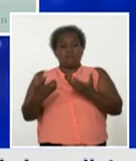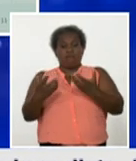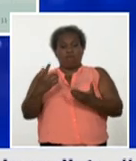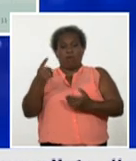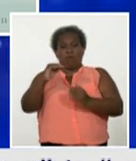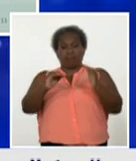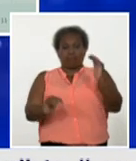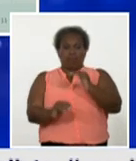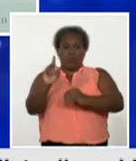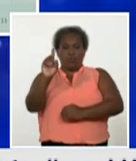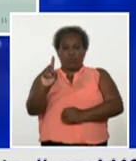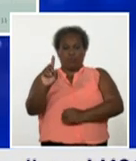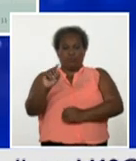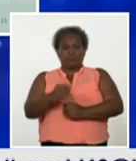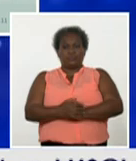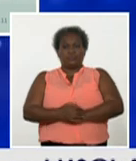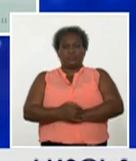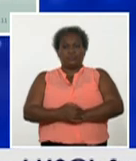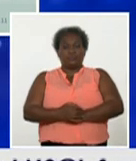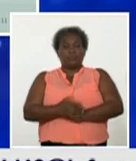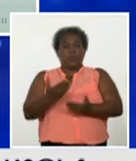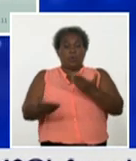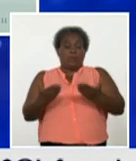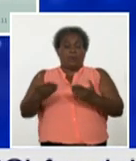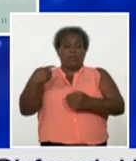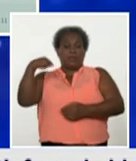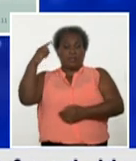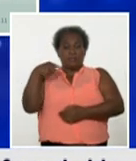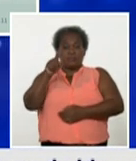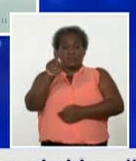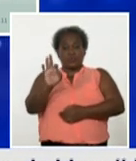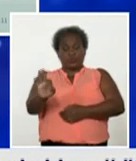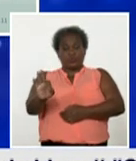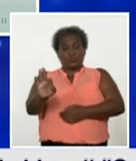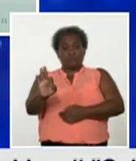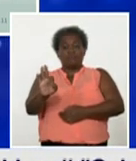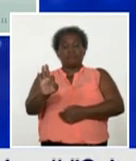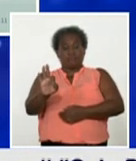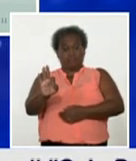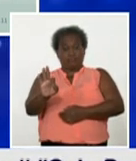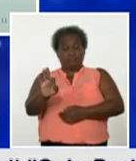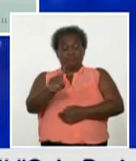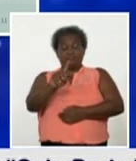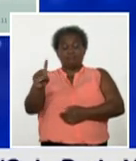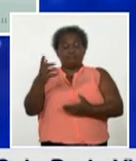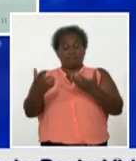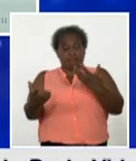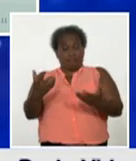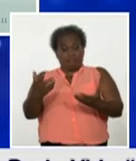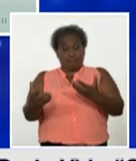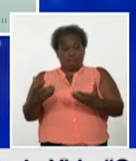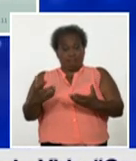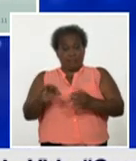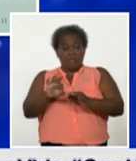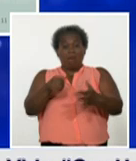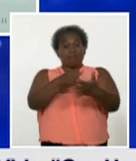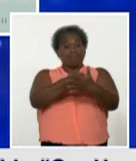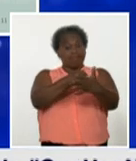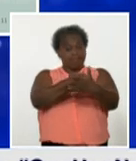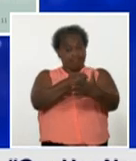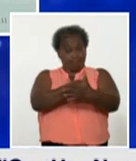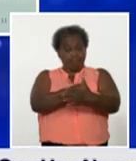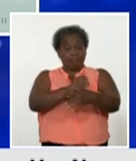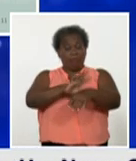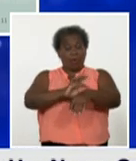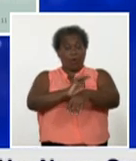los autóctonos ayer dieciocho de toda forma para cienfuegos y así lo están enfrentando ha